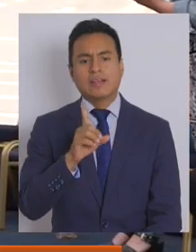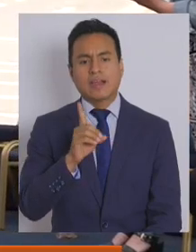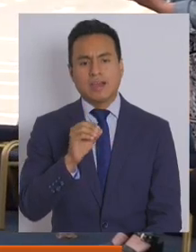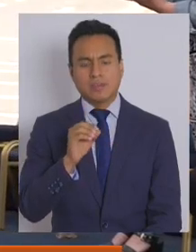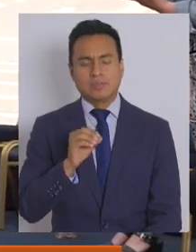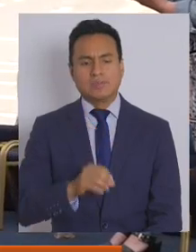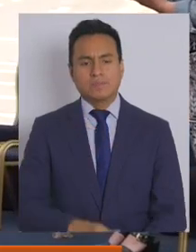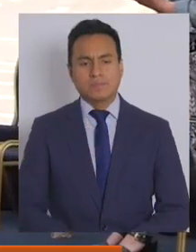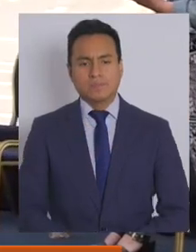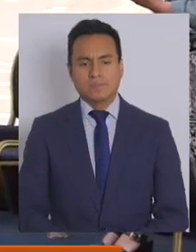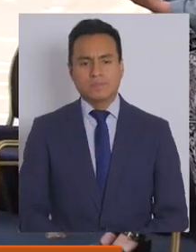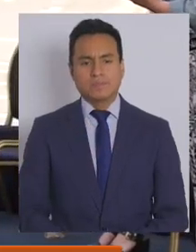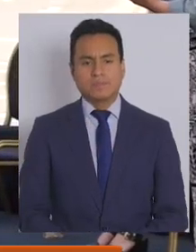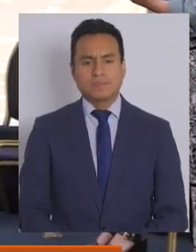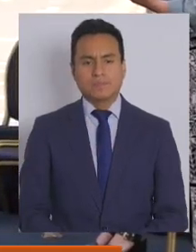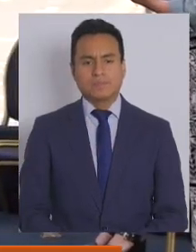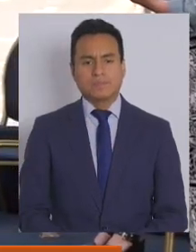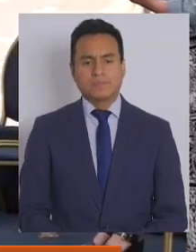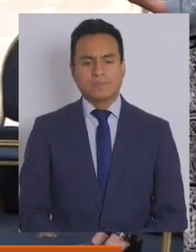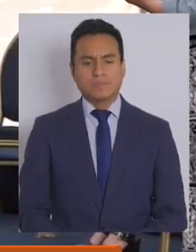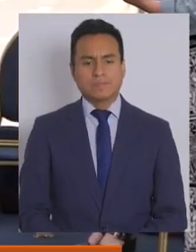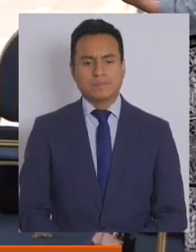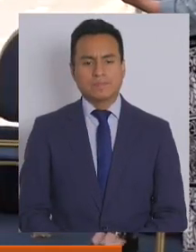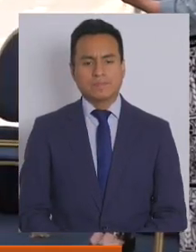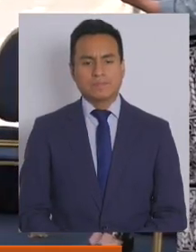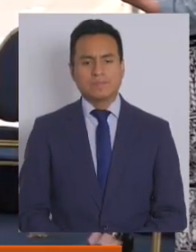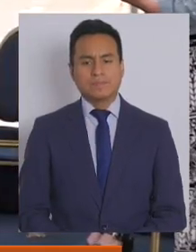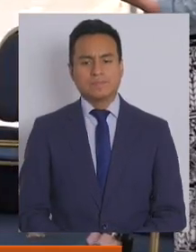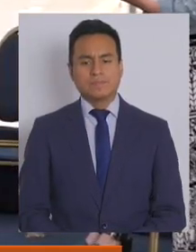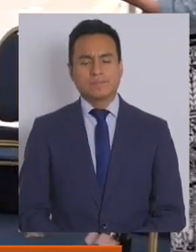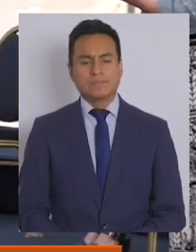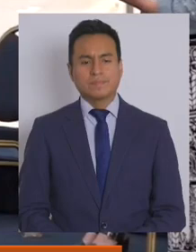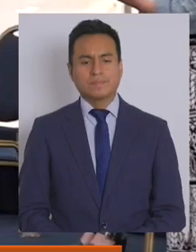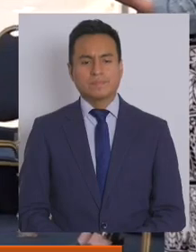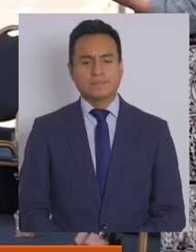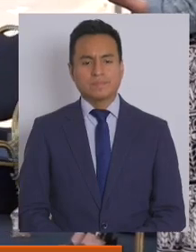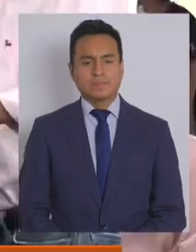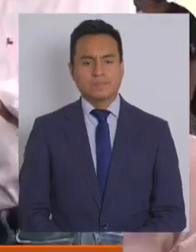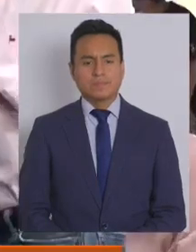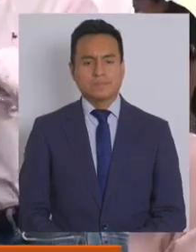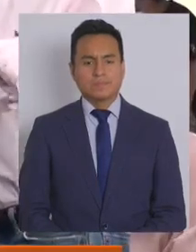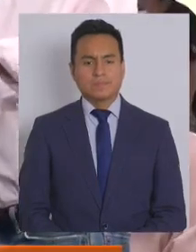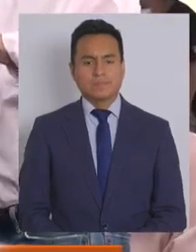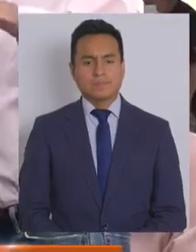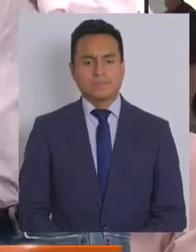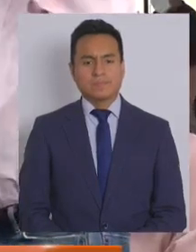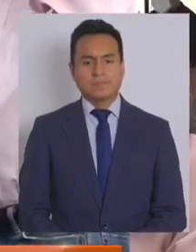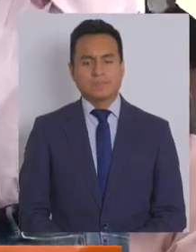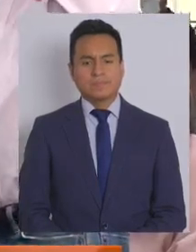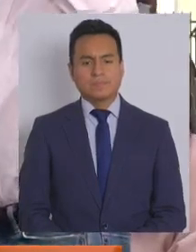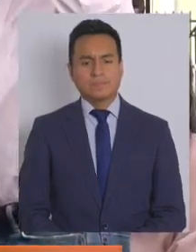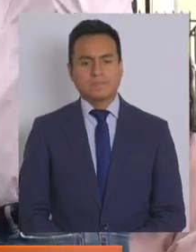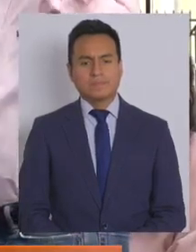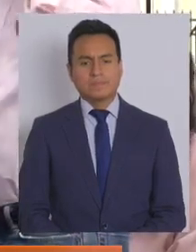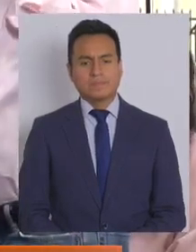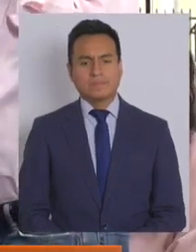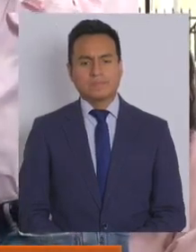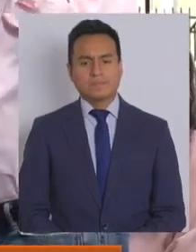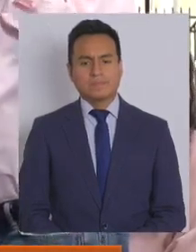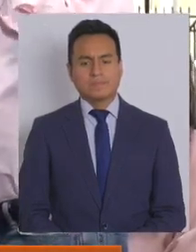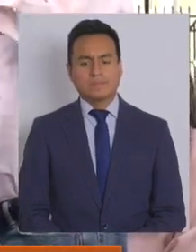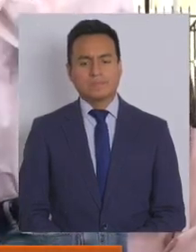sociales en esa parte del país, ahí se hace este anuncio, pero por cierto, también llega a otras comunas de todo el territorio nacional.